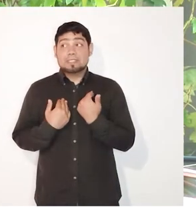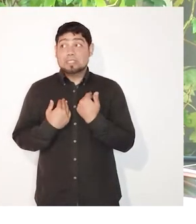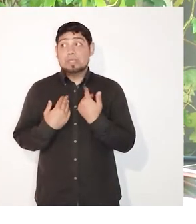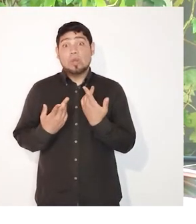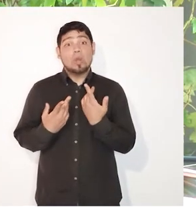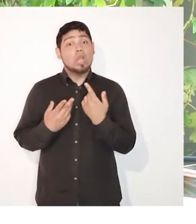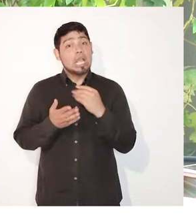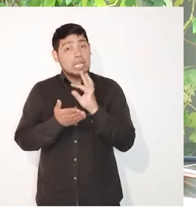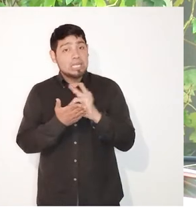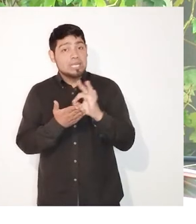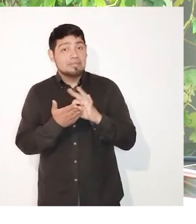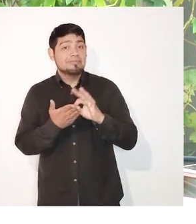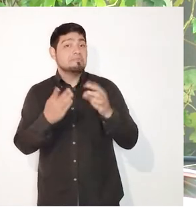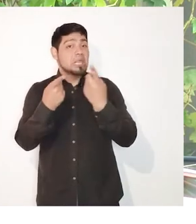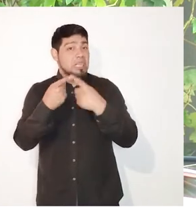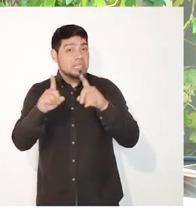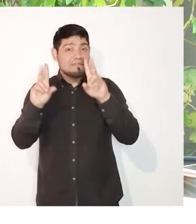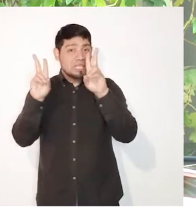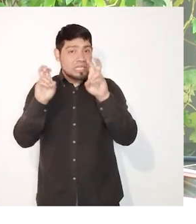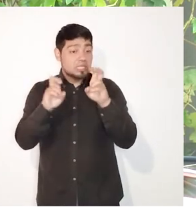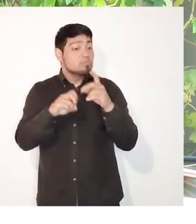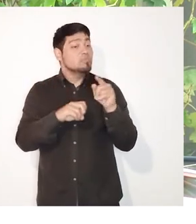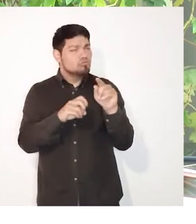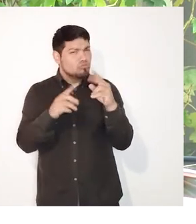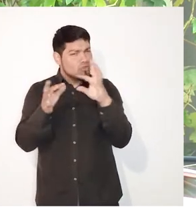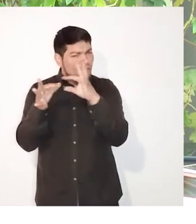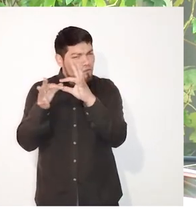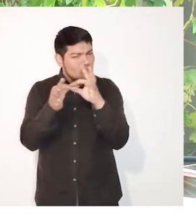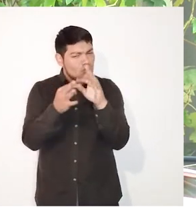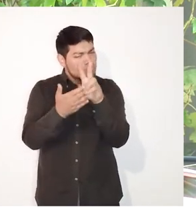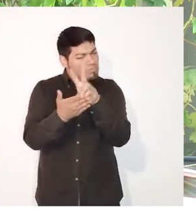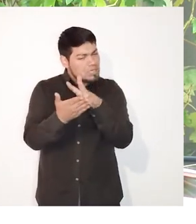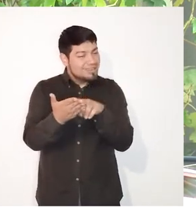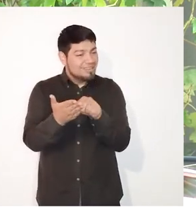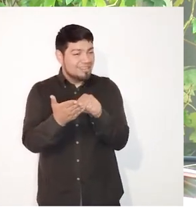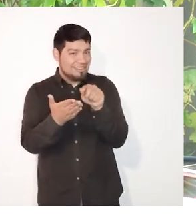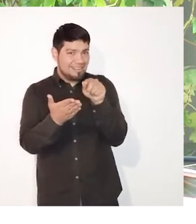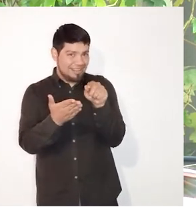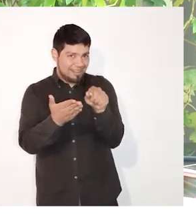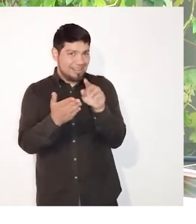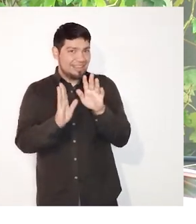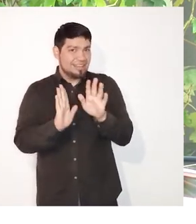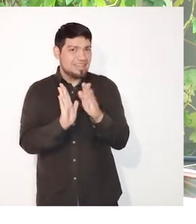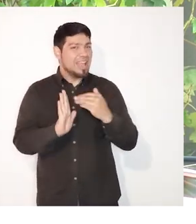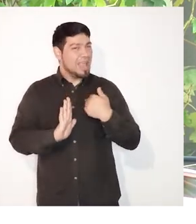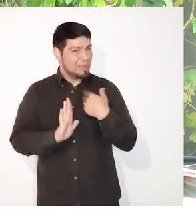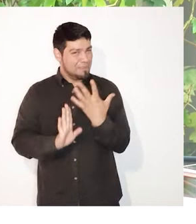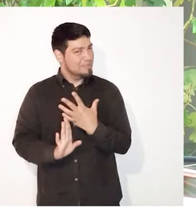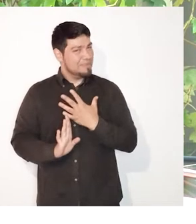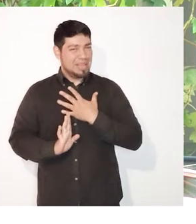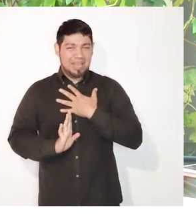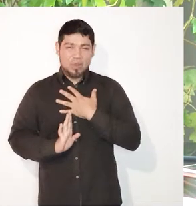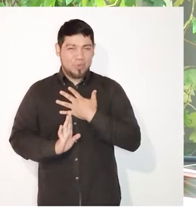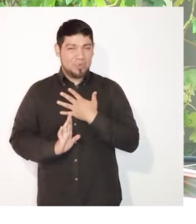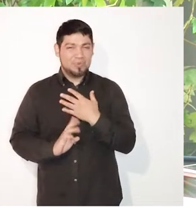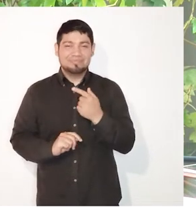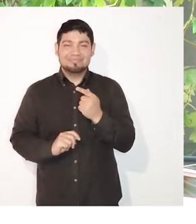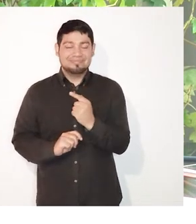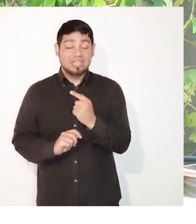Mira, como tengo cuentos de diferentes temáticas, voy a leer un pedacito